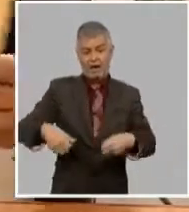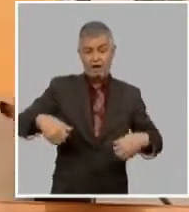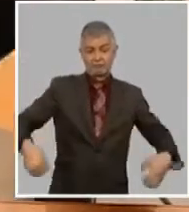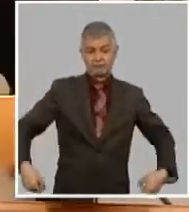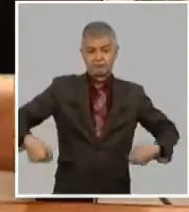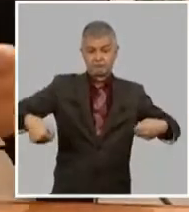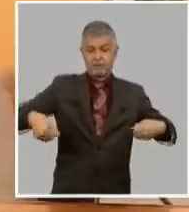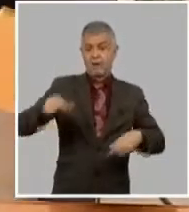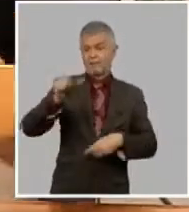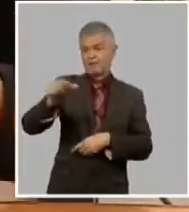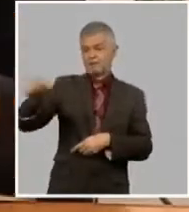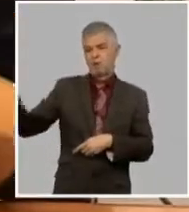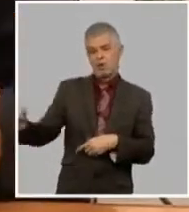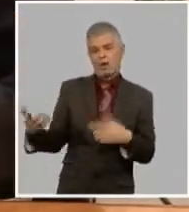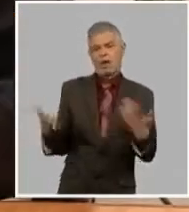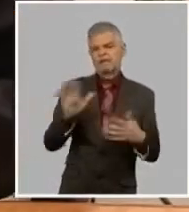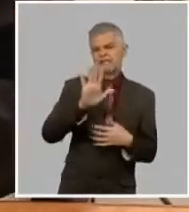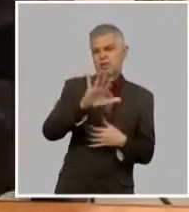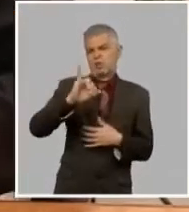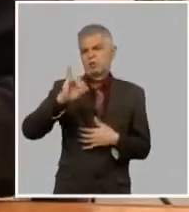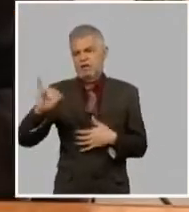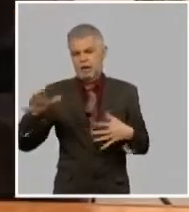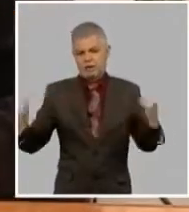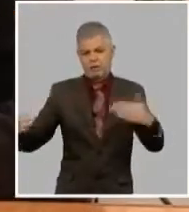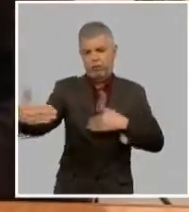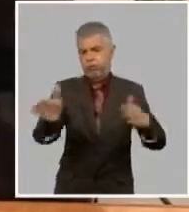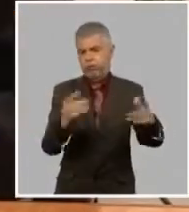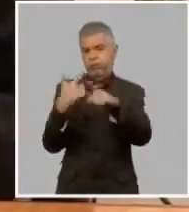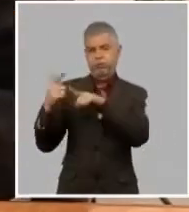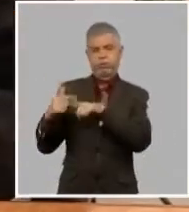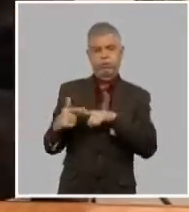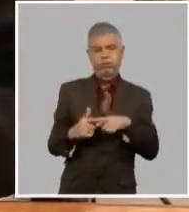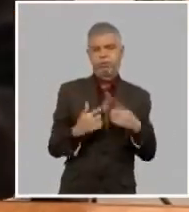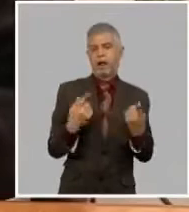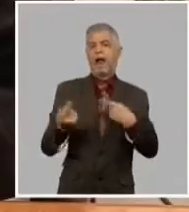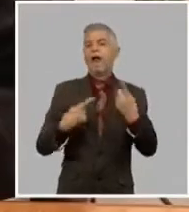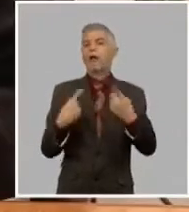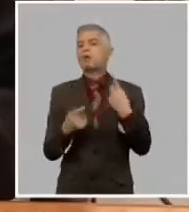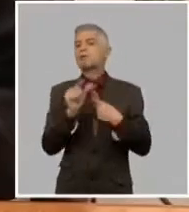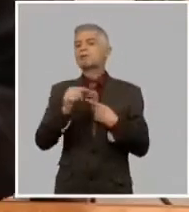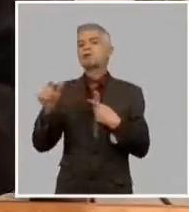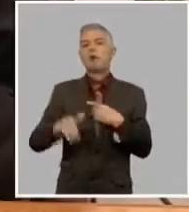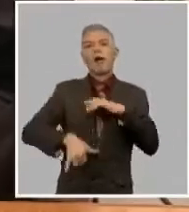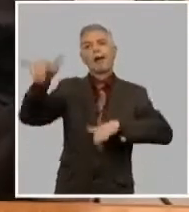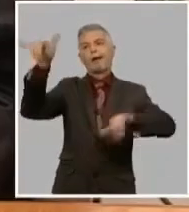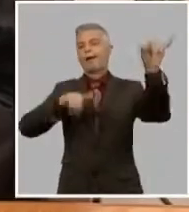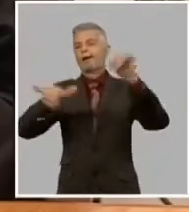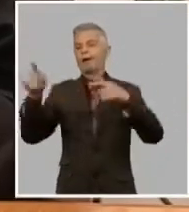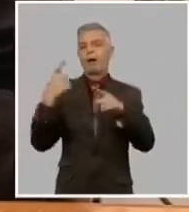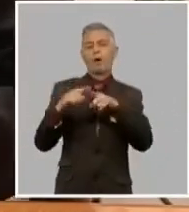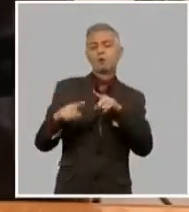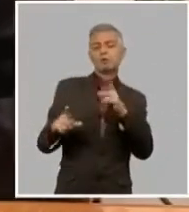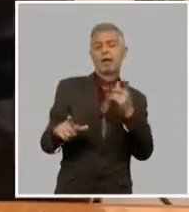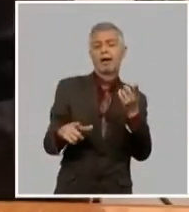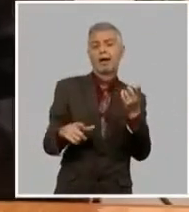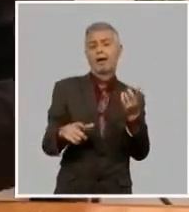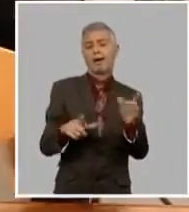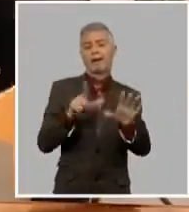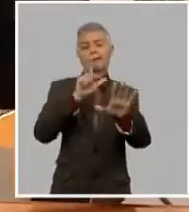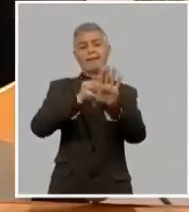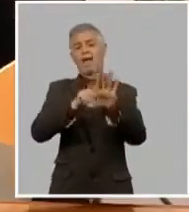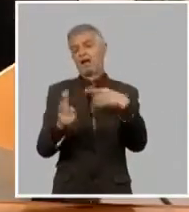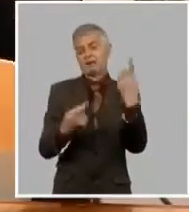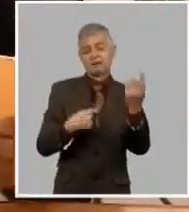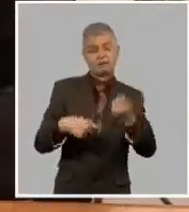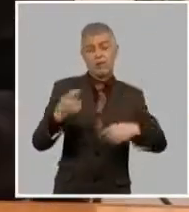Algunas personas viajaban también con determinados fines comerciales que por cierto no son legales, pero nosotros